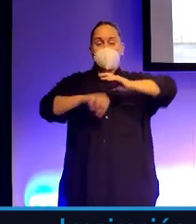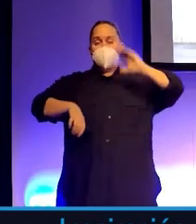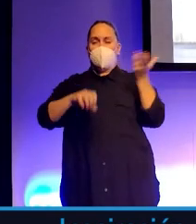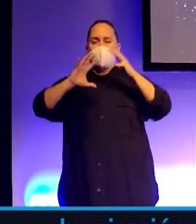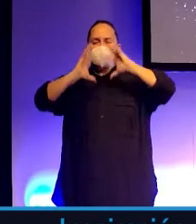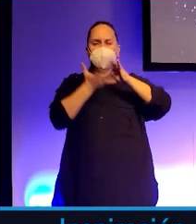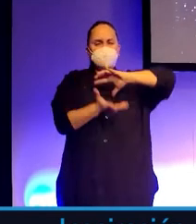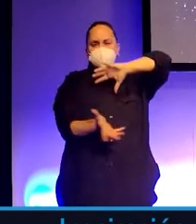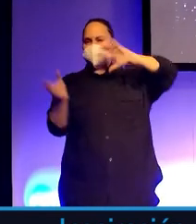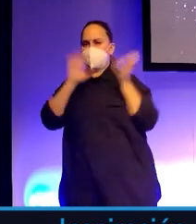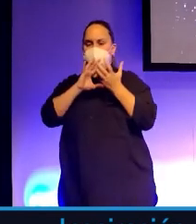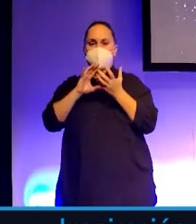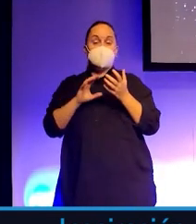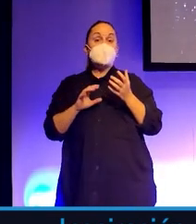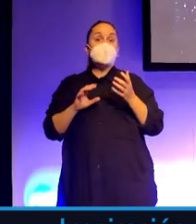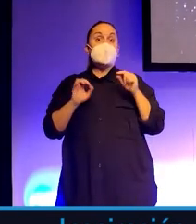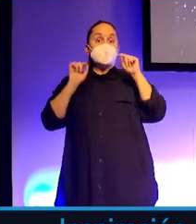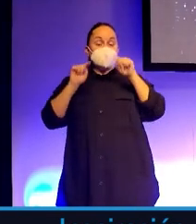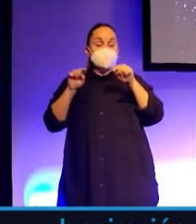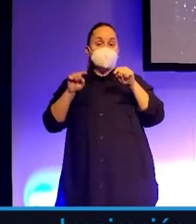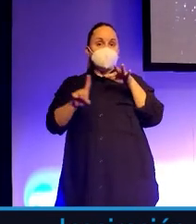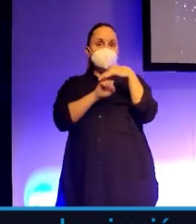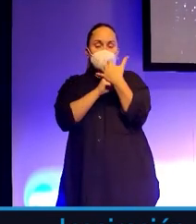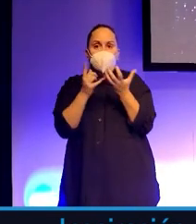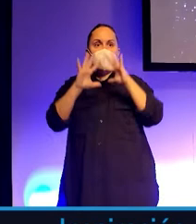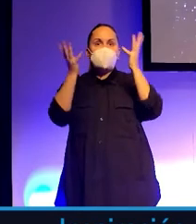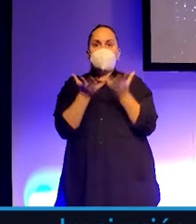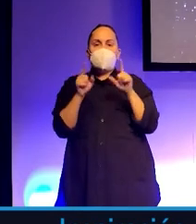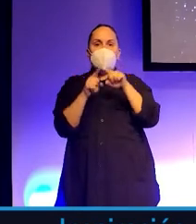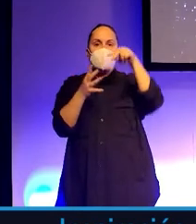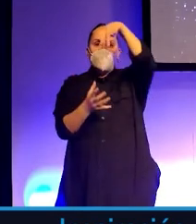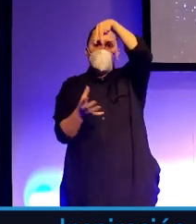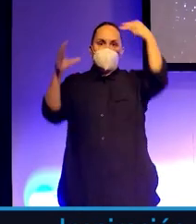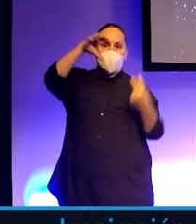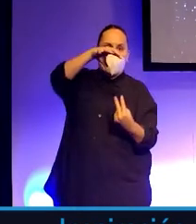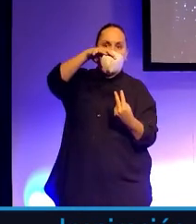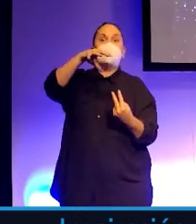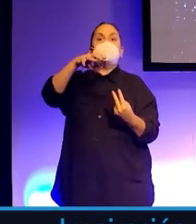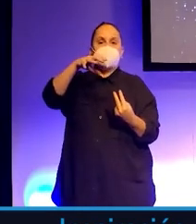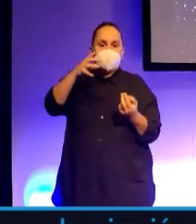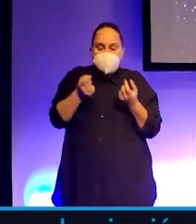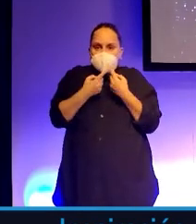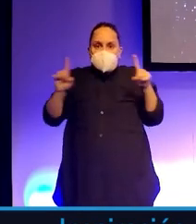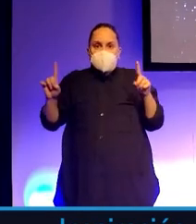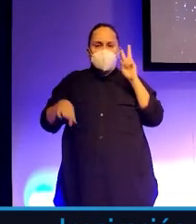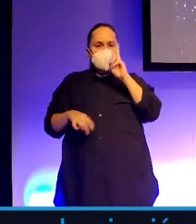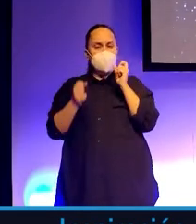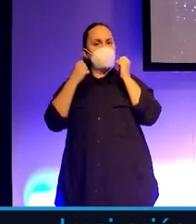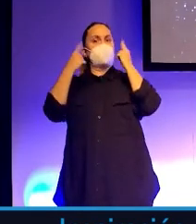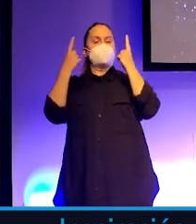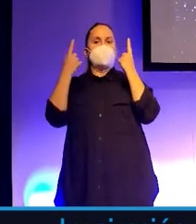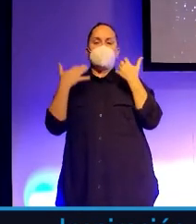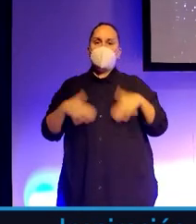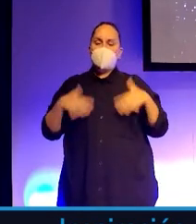arriba a todos. Y en ese contexto de mundo patas arriba, una de las cosas que vimos es que se empezaron a